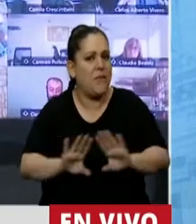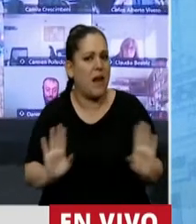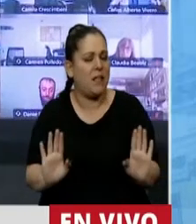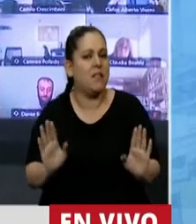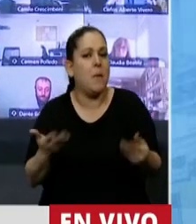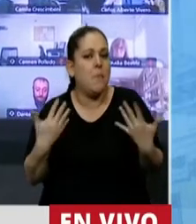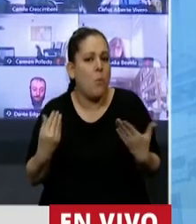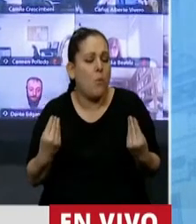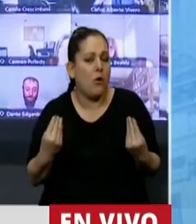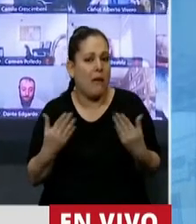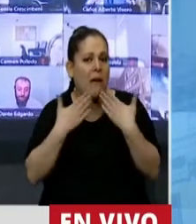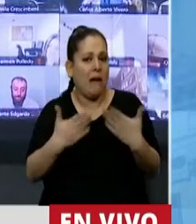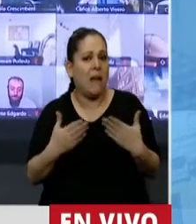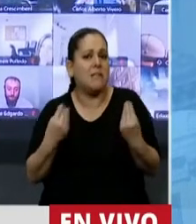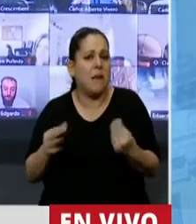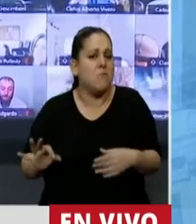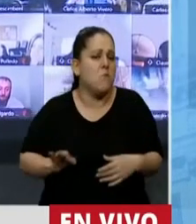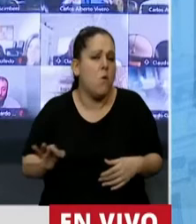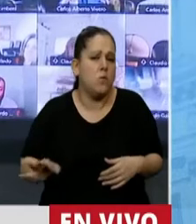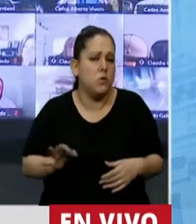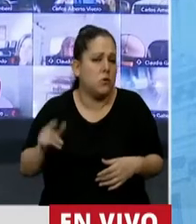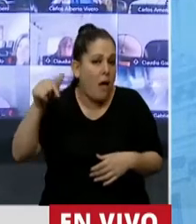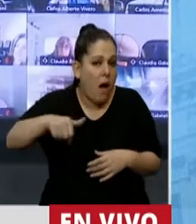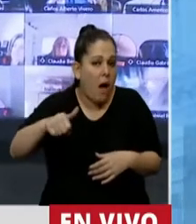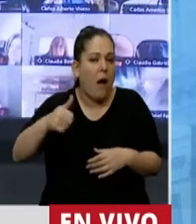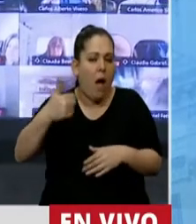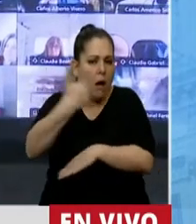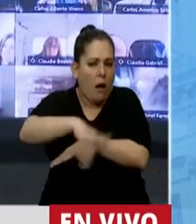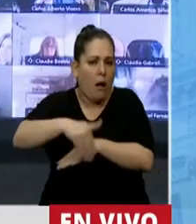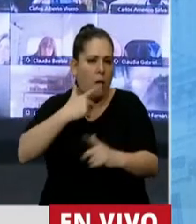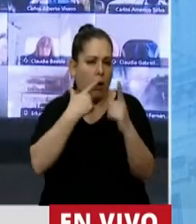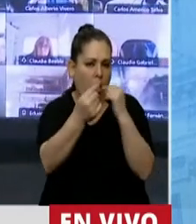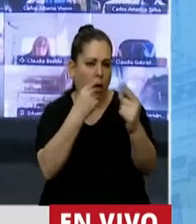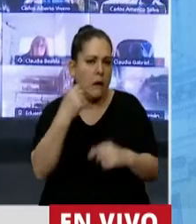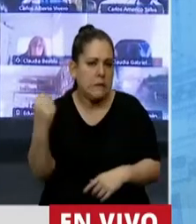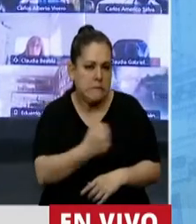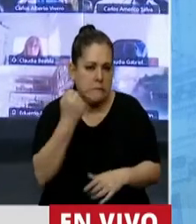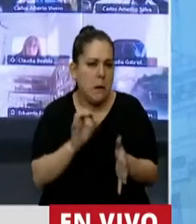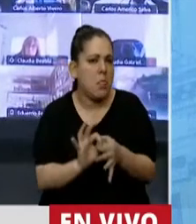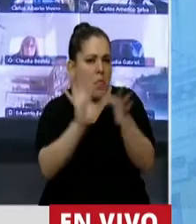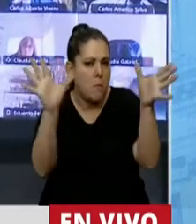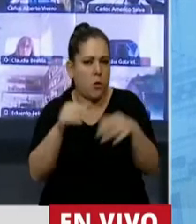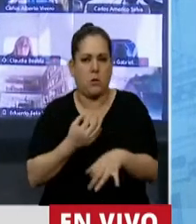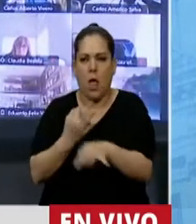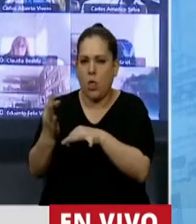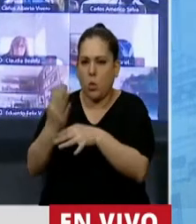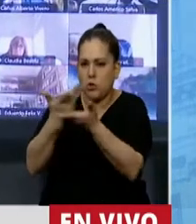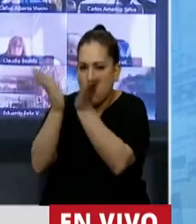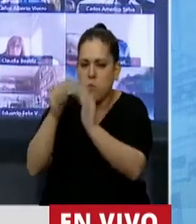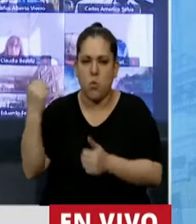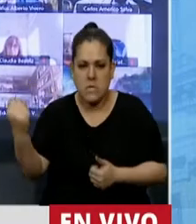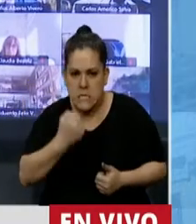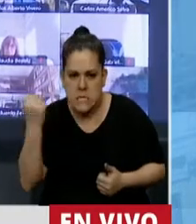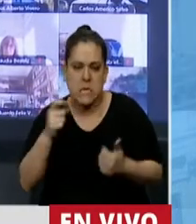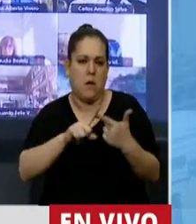es porque durante muchísimos años en este país se salió a la calle a pelear por la democracia, por la educación pública, por